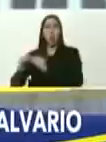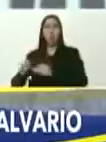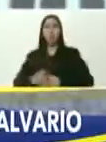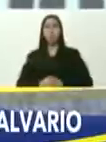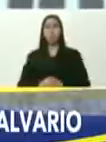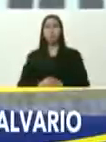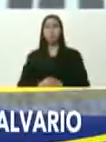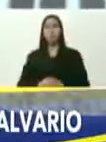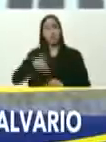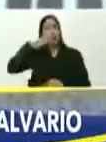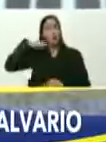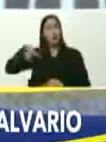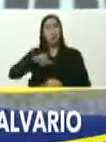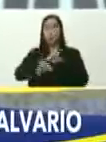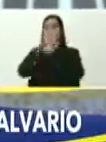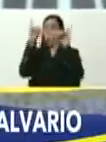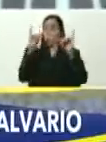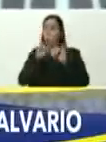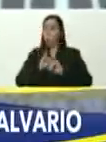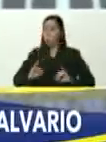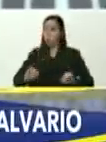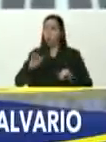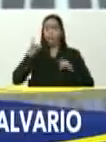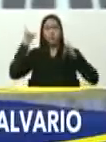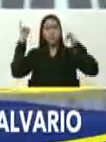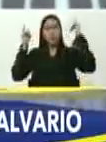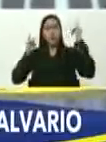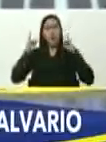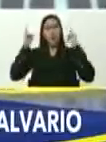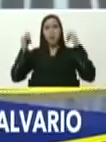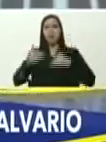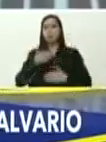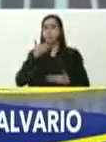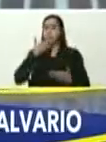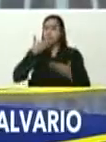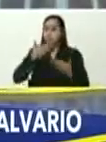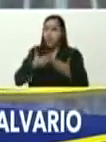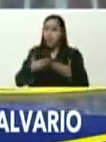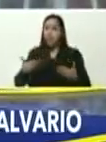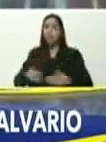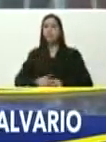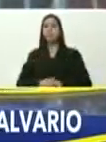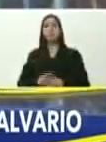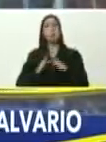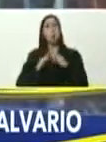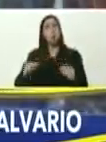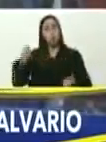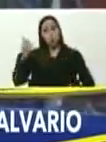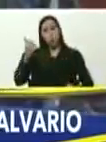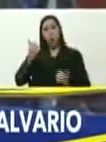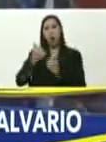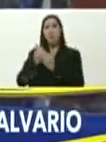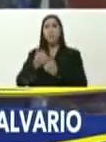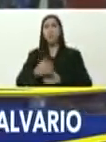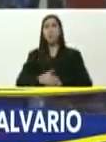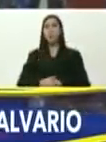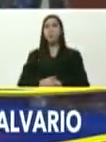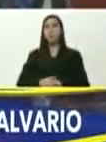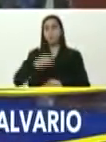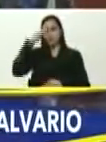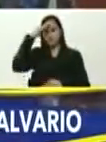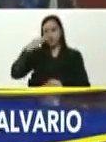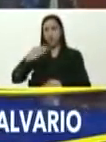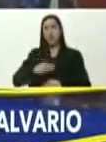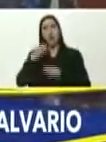aquí, el pueblo, está feliz, está celebrando, y le dan las gracias, por todo el apoyo, a mi comandante, para